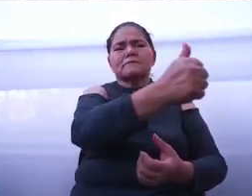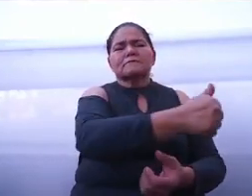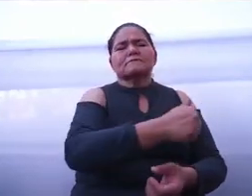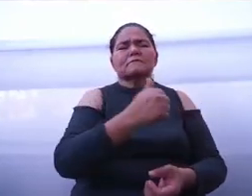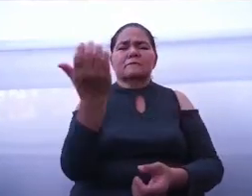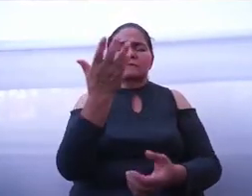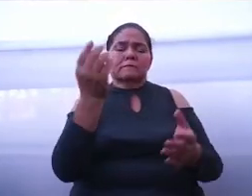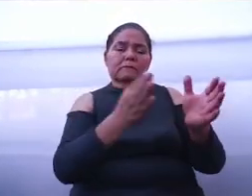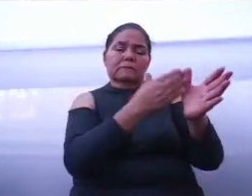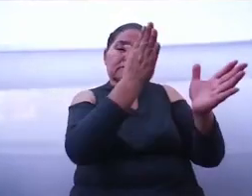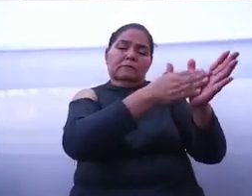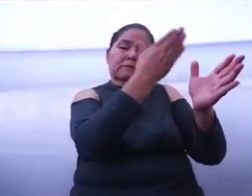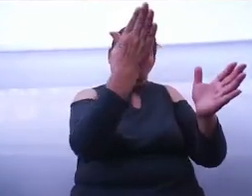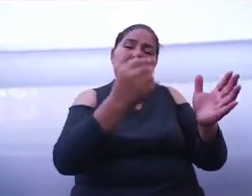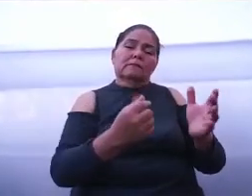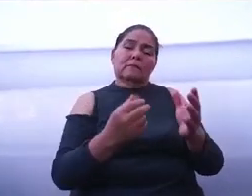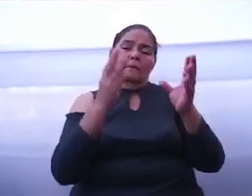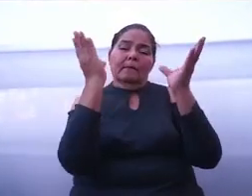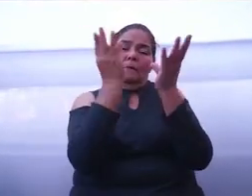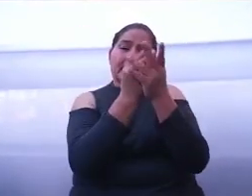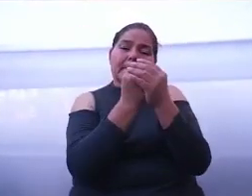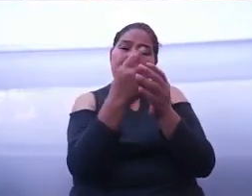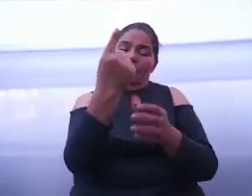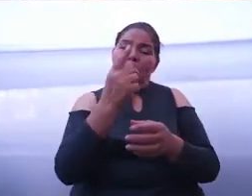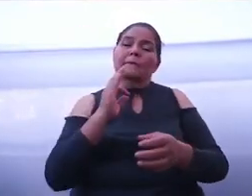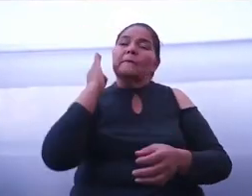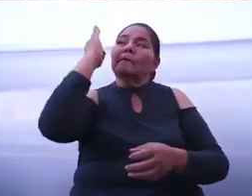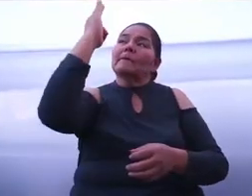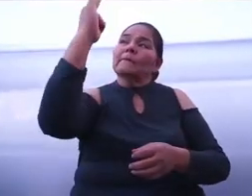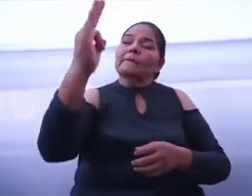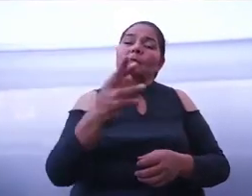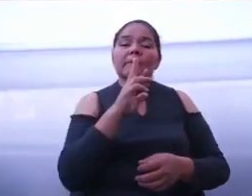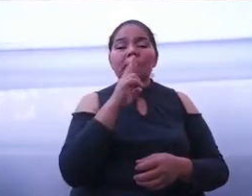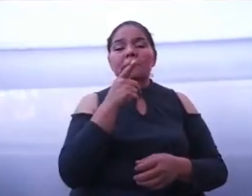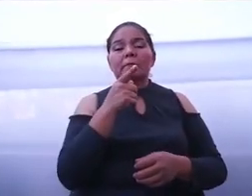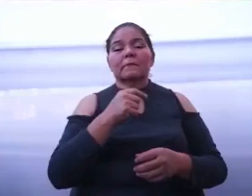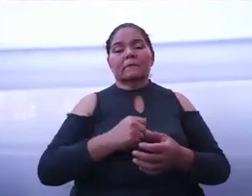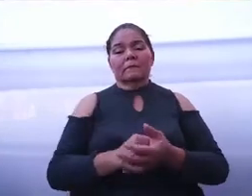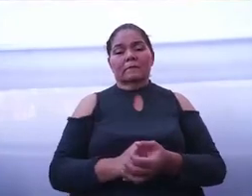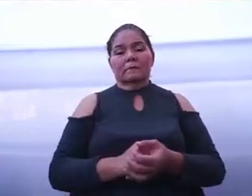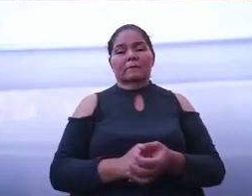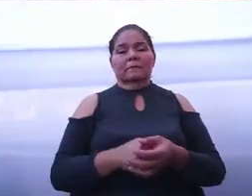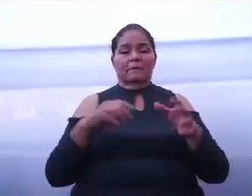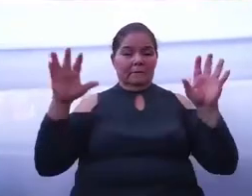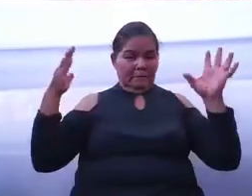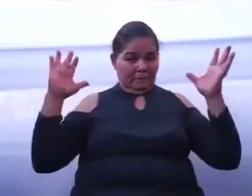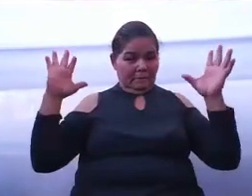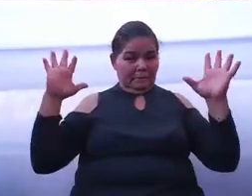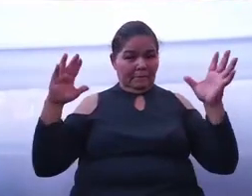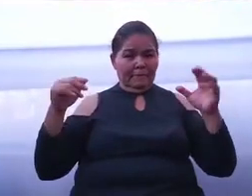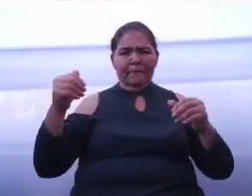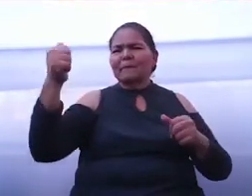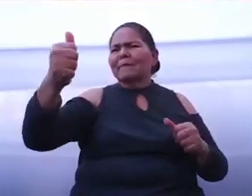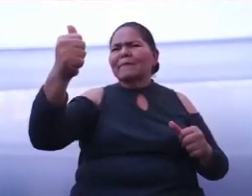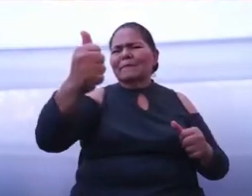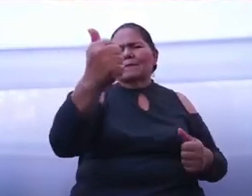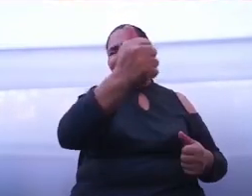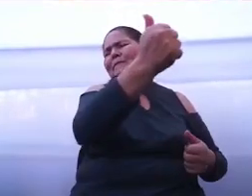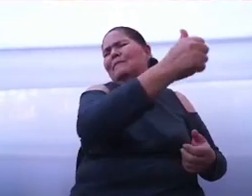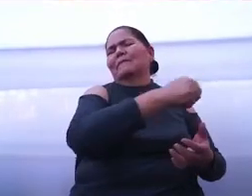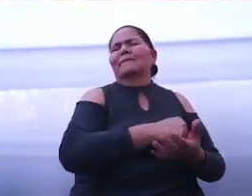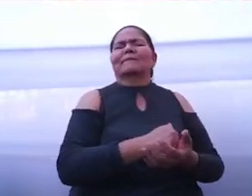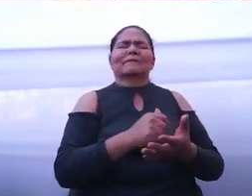juntos un futuro mejor. El aplauso es para ustedes,